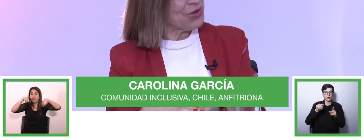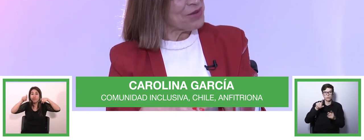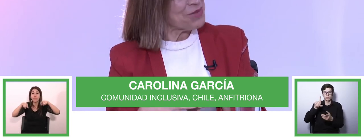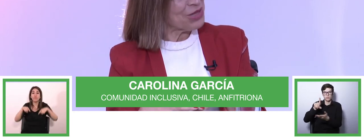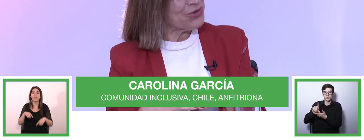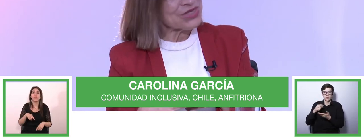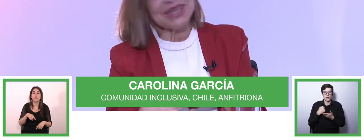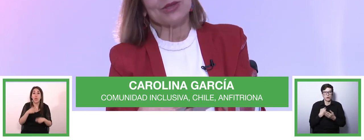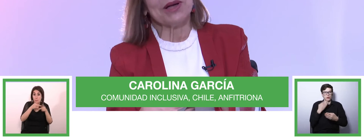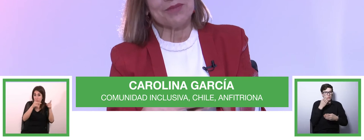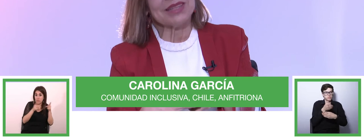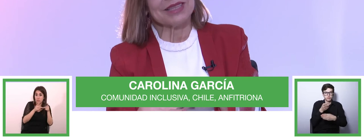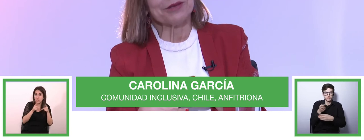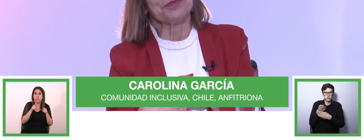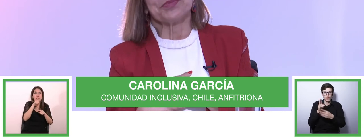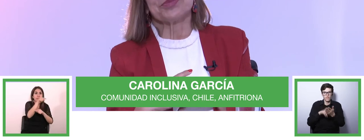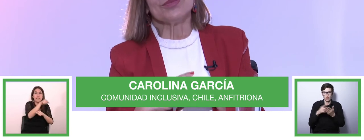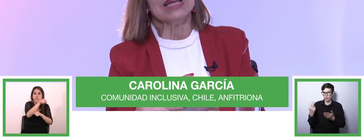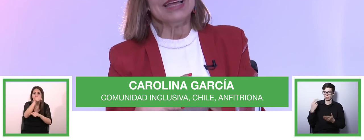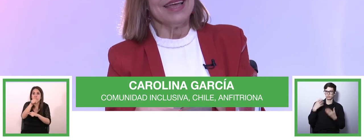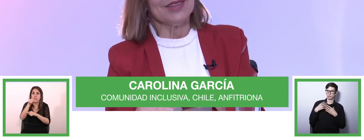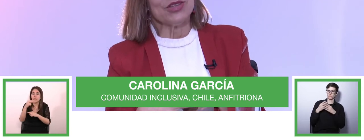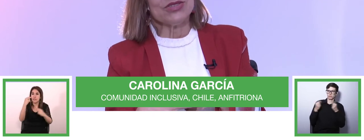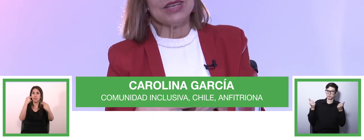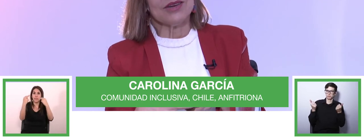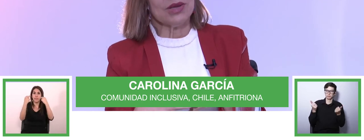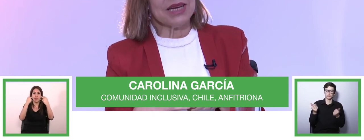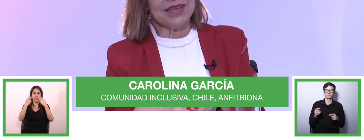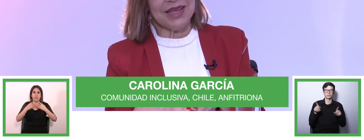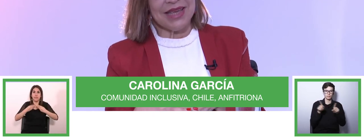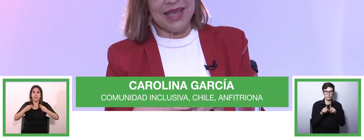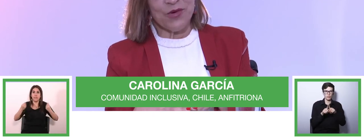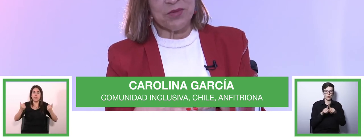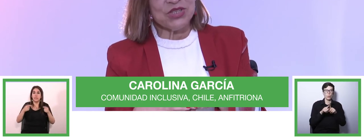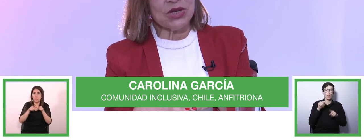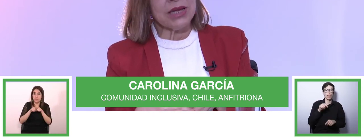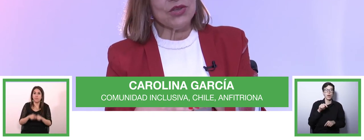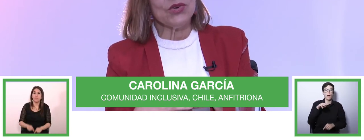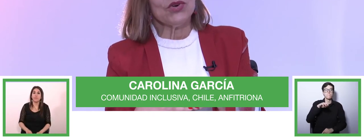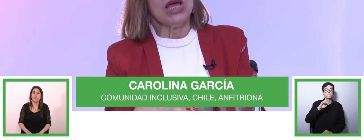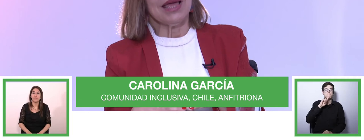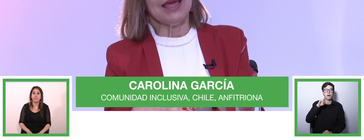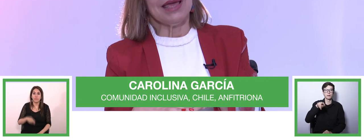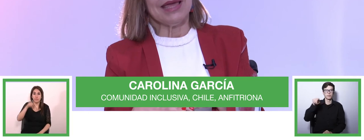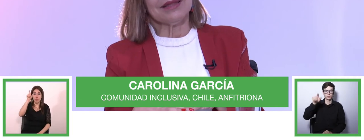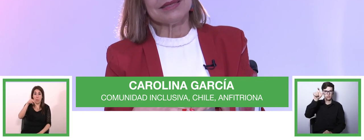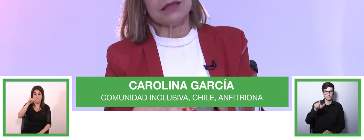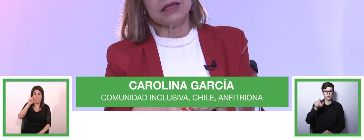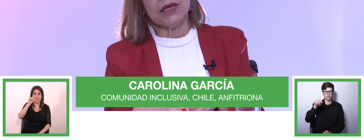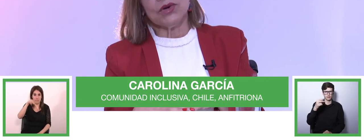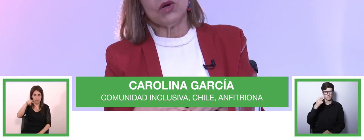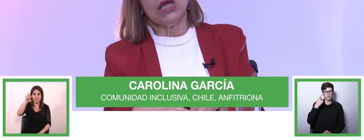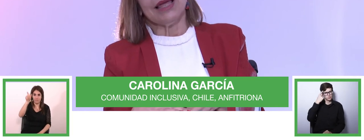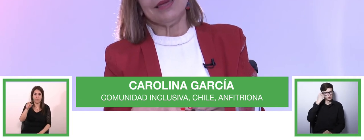ciertos ámbitos por ciertos ambientes entonces creo que Martin es un visionario en este